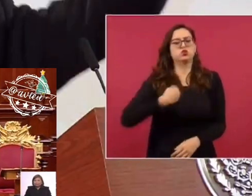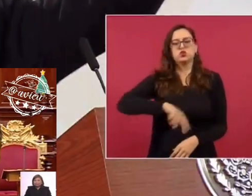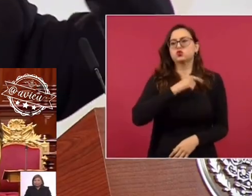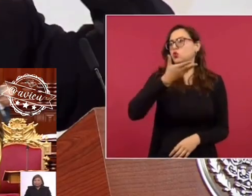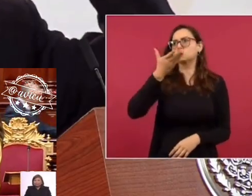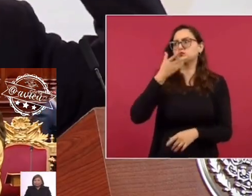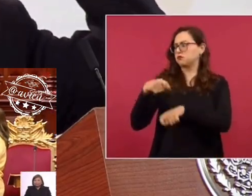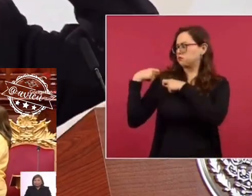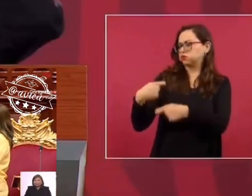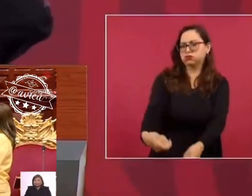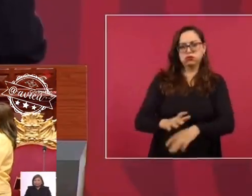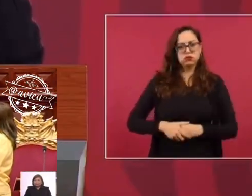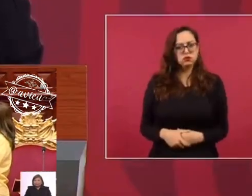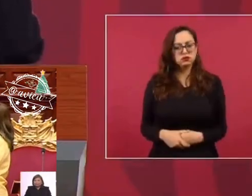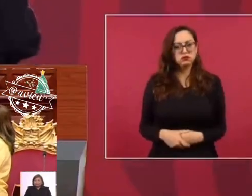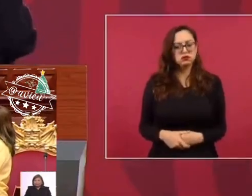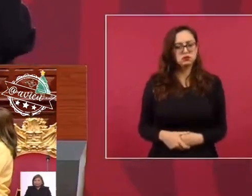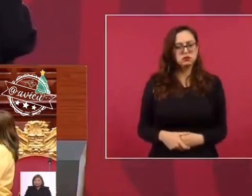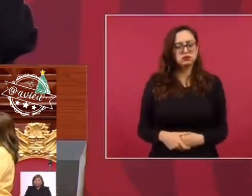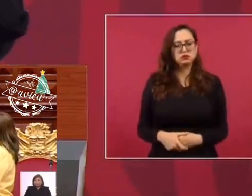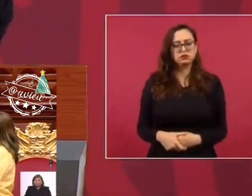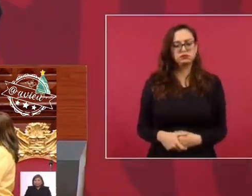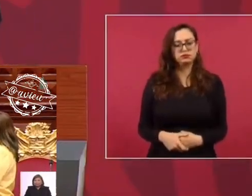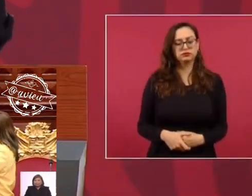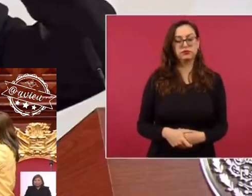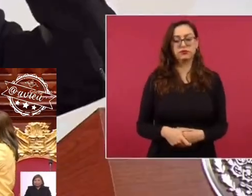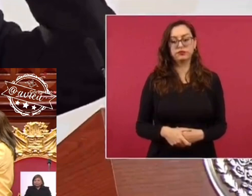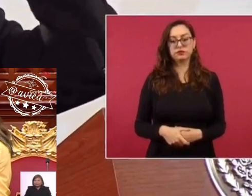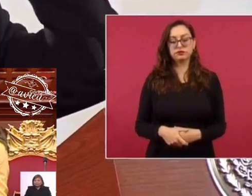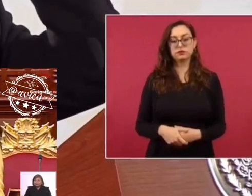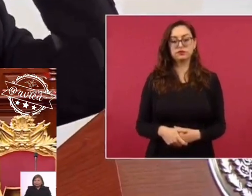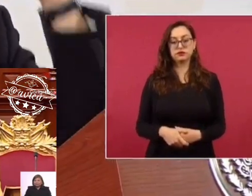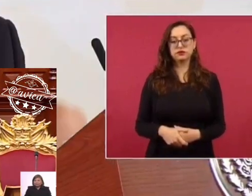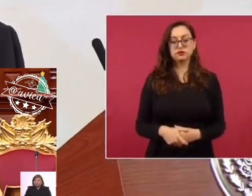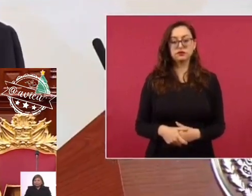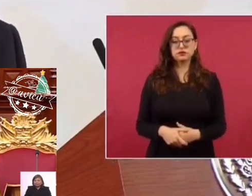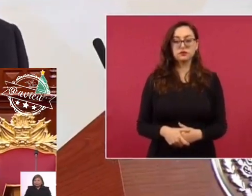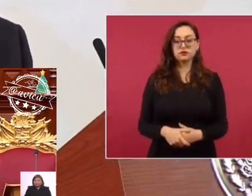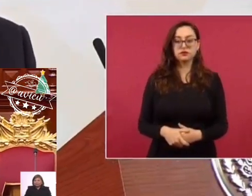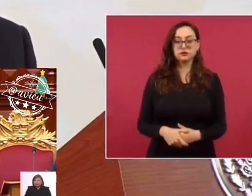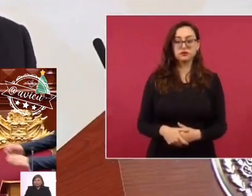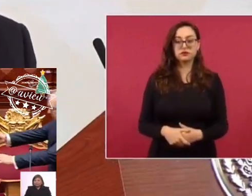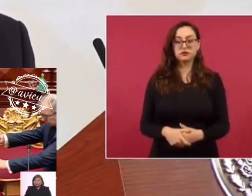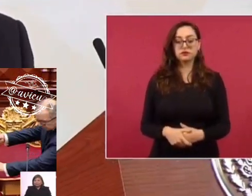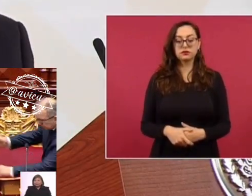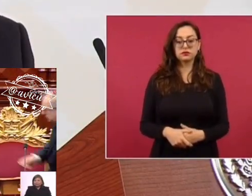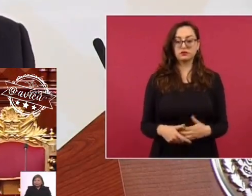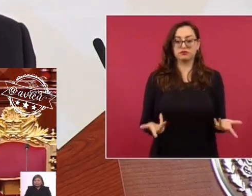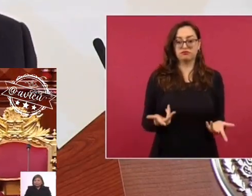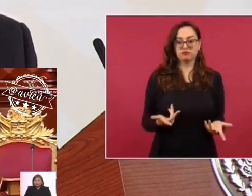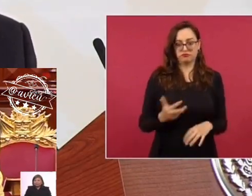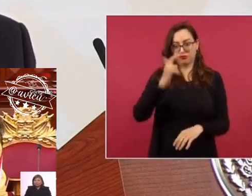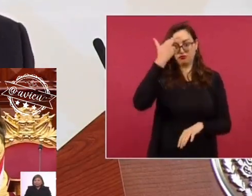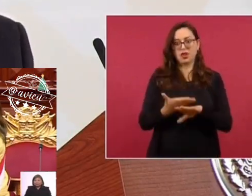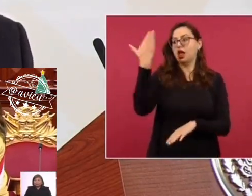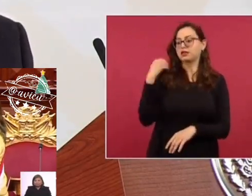No, y ¿cómo se me va a olvidar de que cuando fuimos a rescatar a Evo,